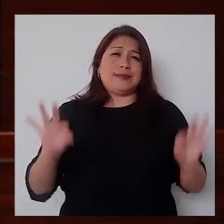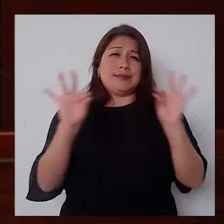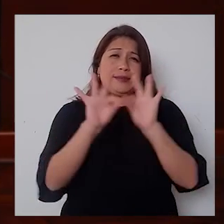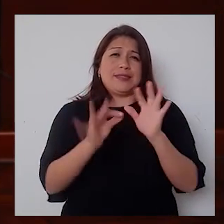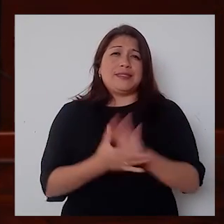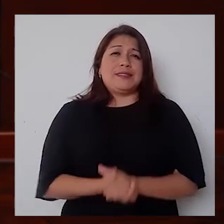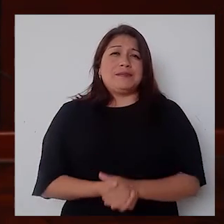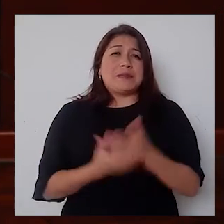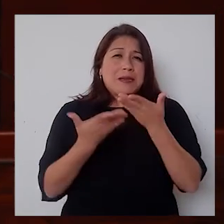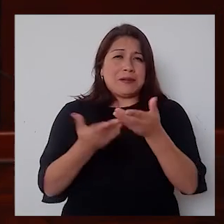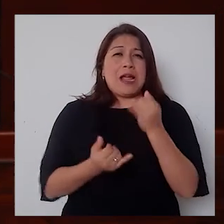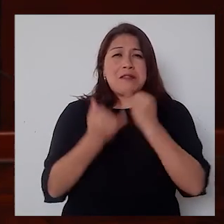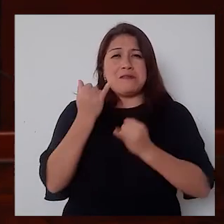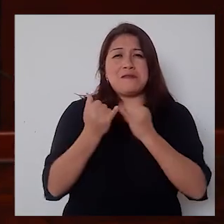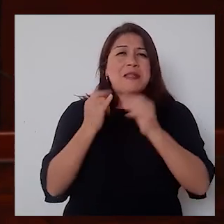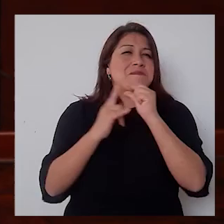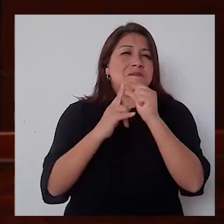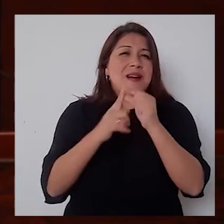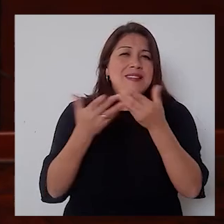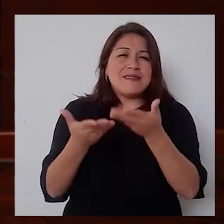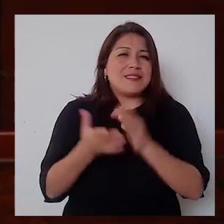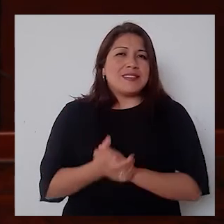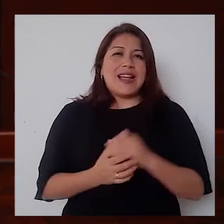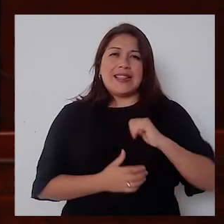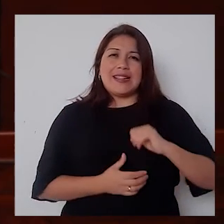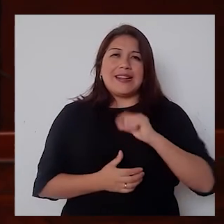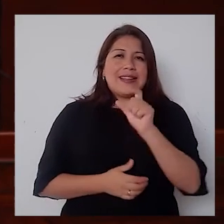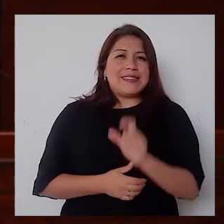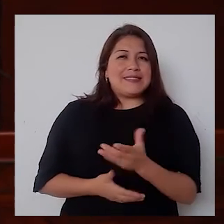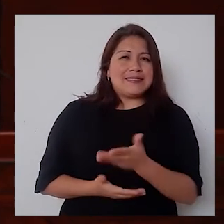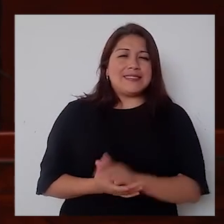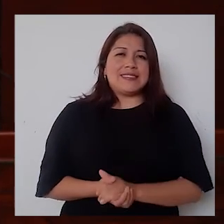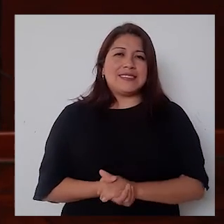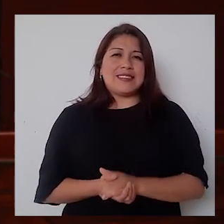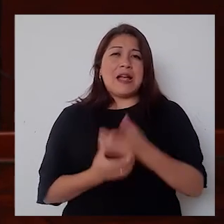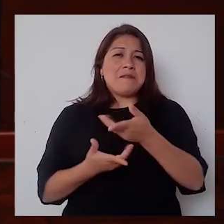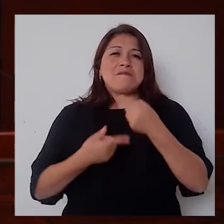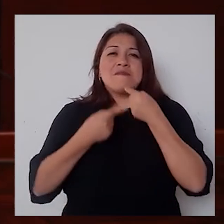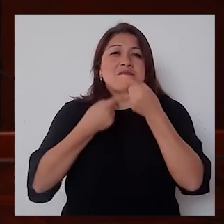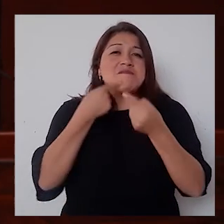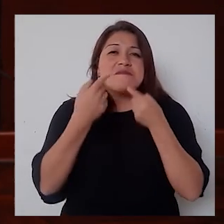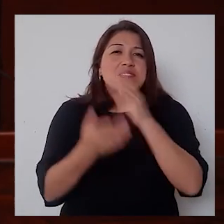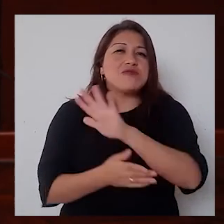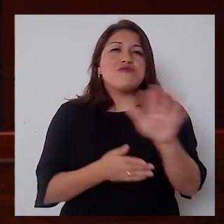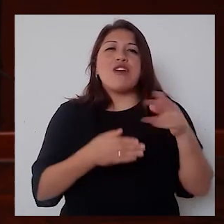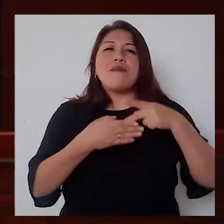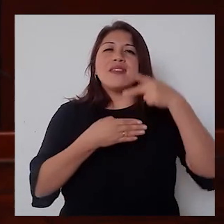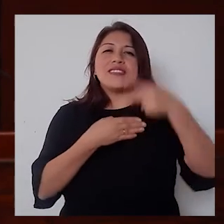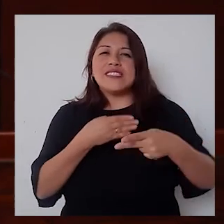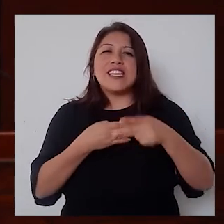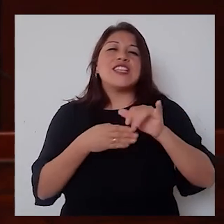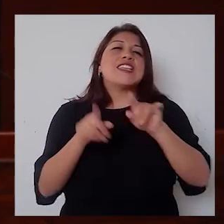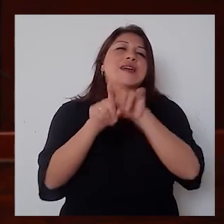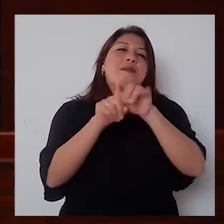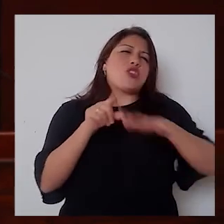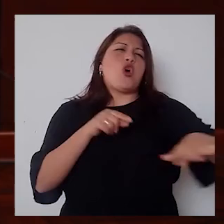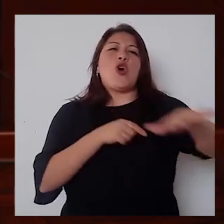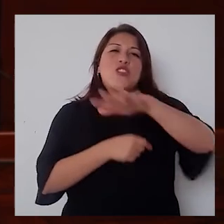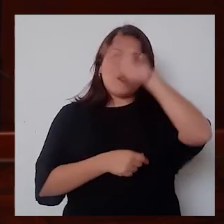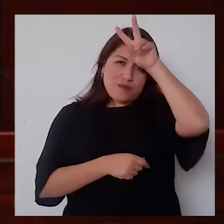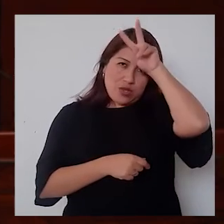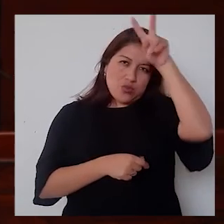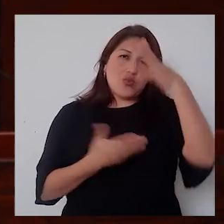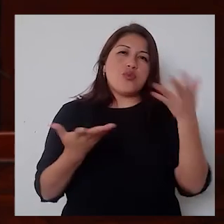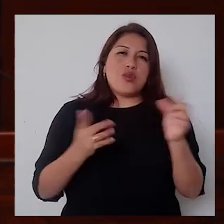Alcalde, palabras finales, porque ya el tiempo nos gana. Diríjase a sus vecinos, básicamente a los vecinos del Perú también, que